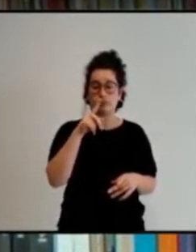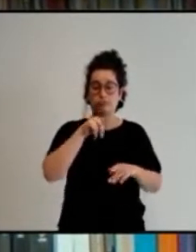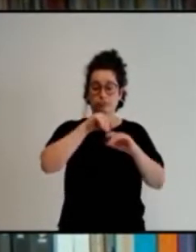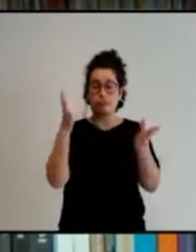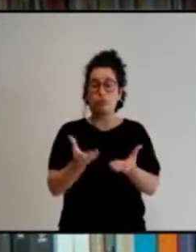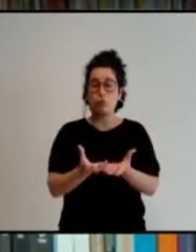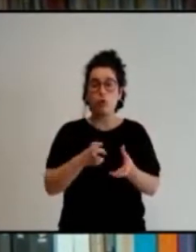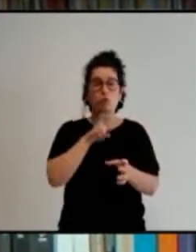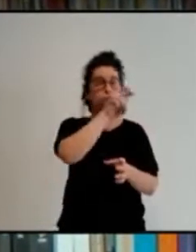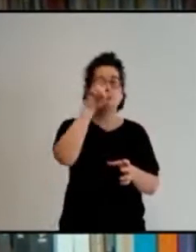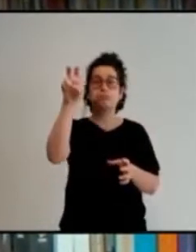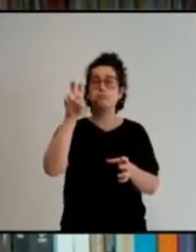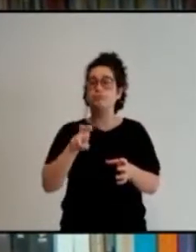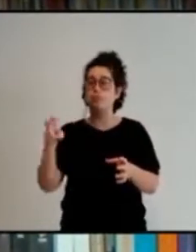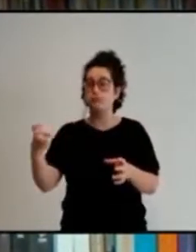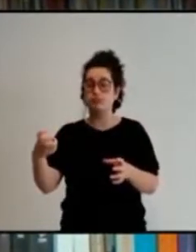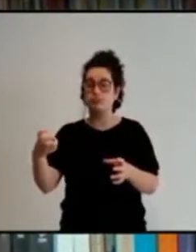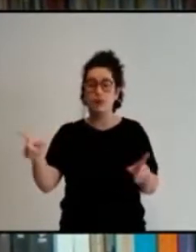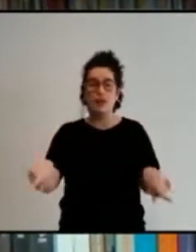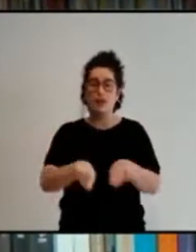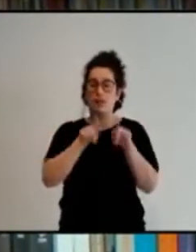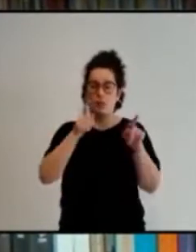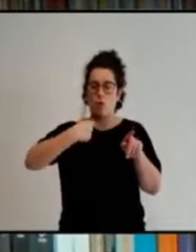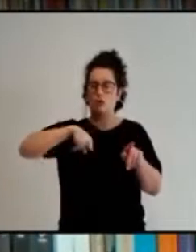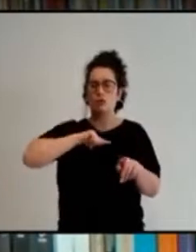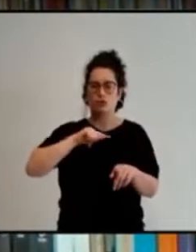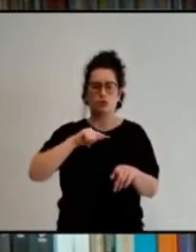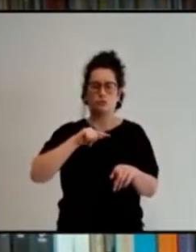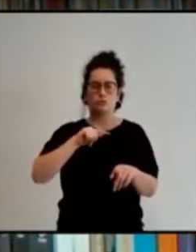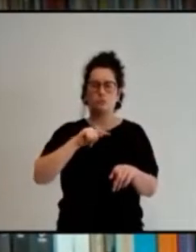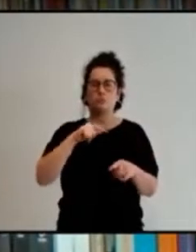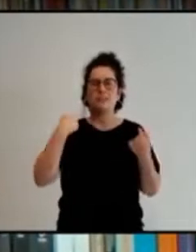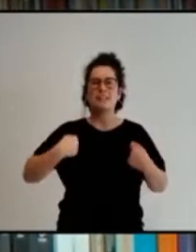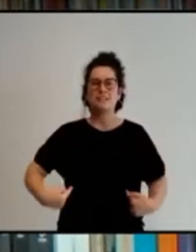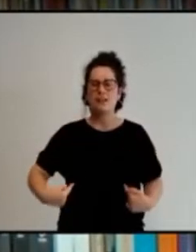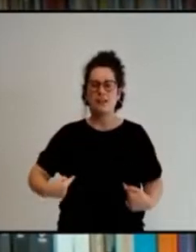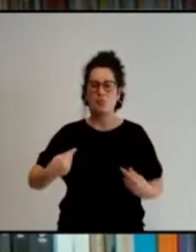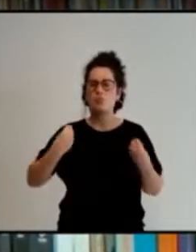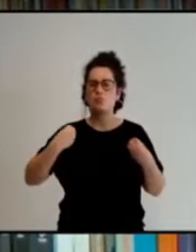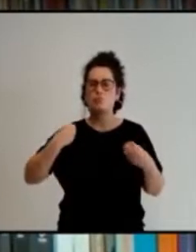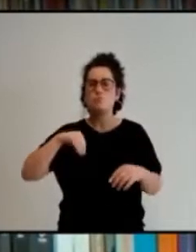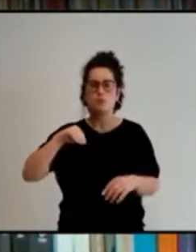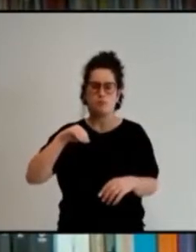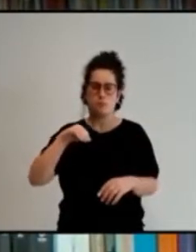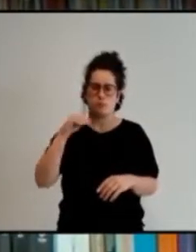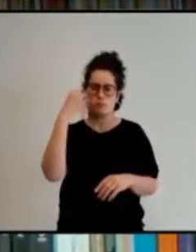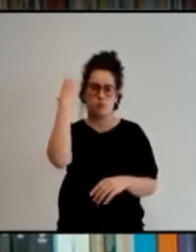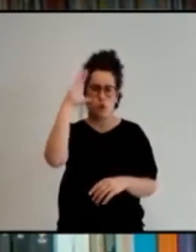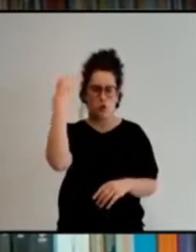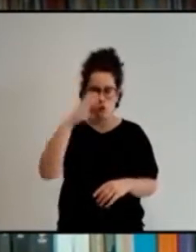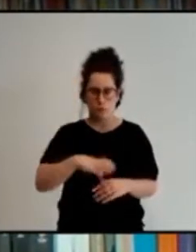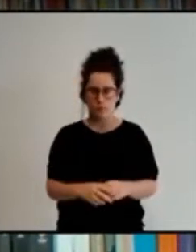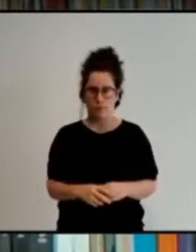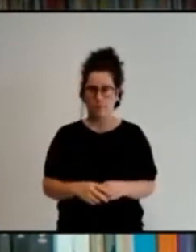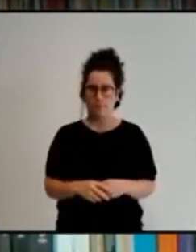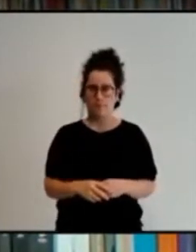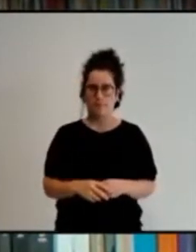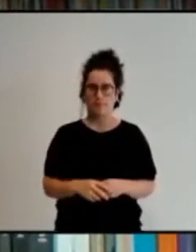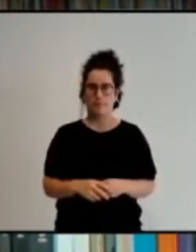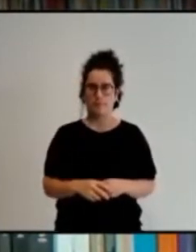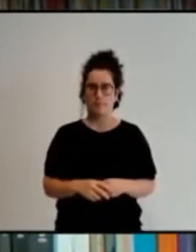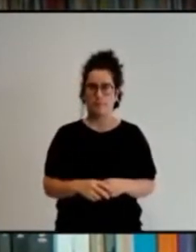seguir construyendo y aportando. También queremos decirles que todos nuestros